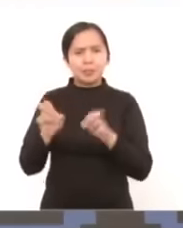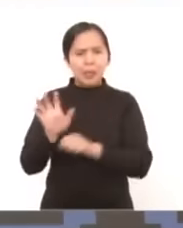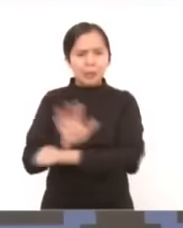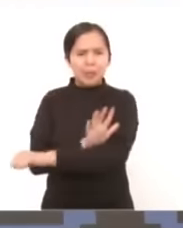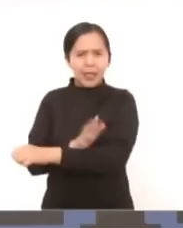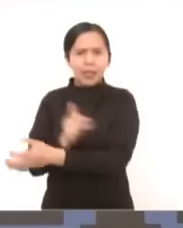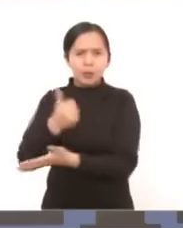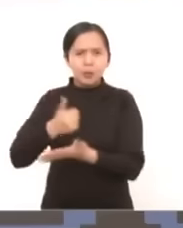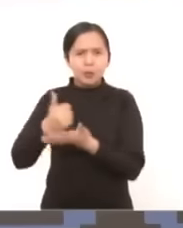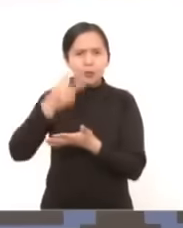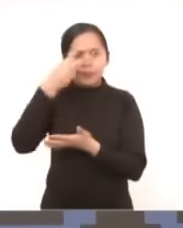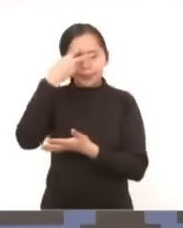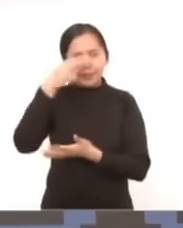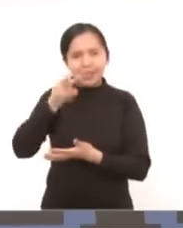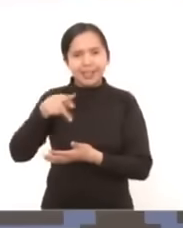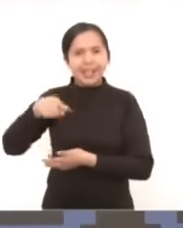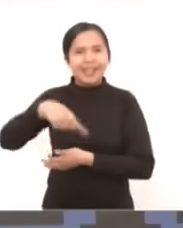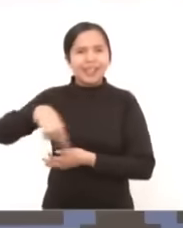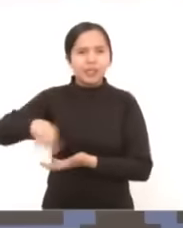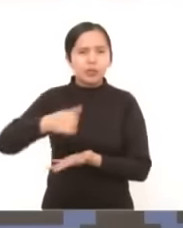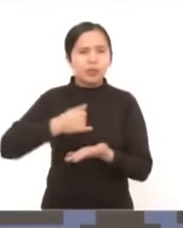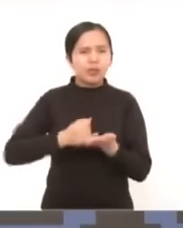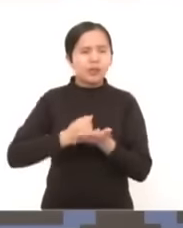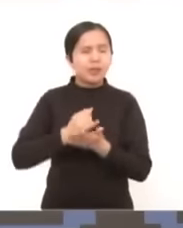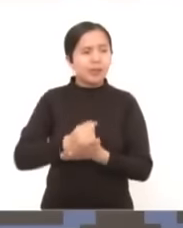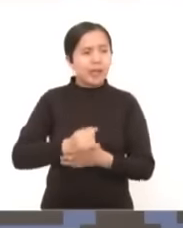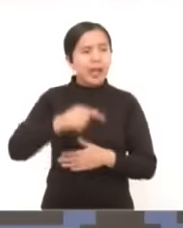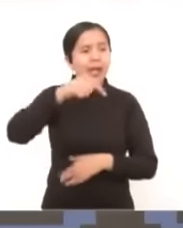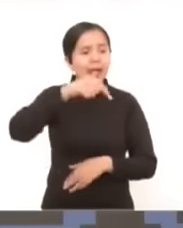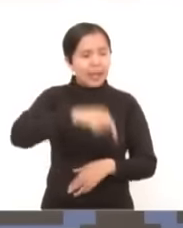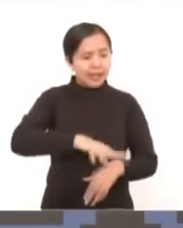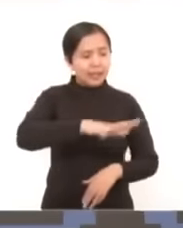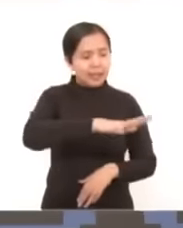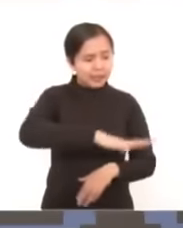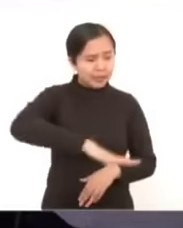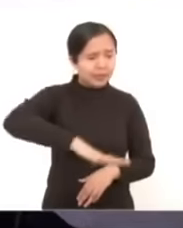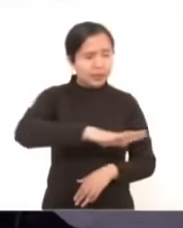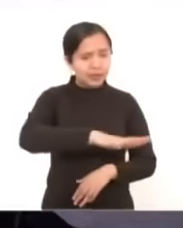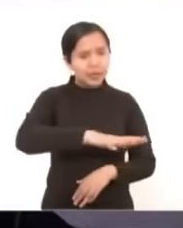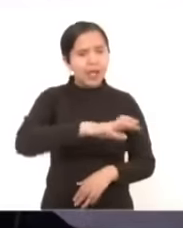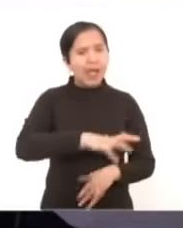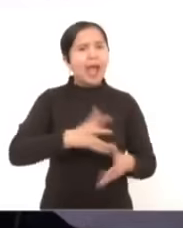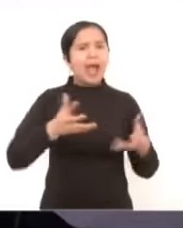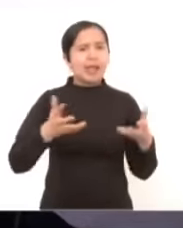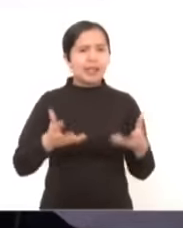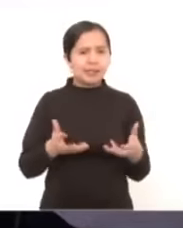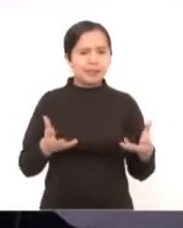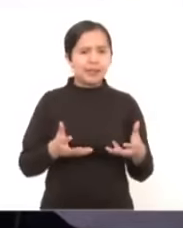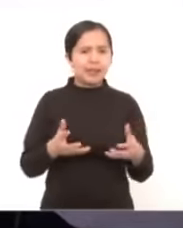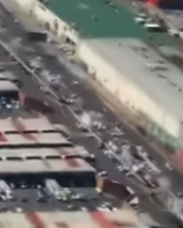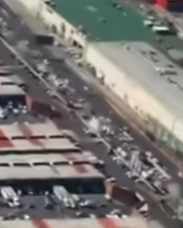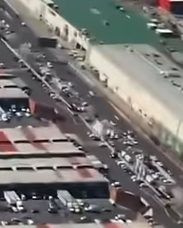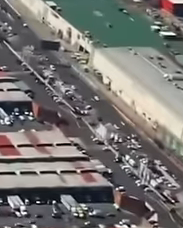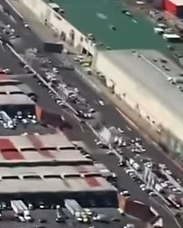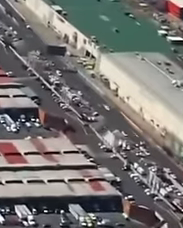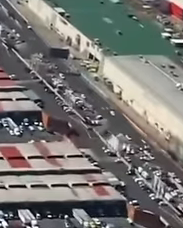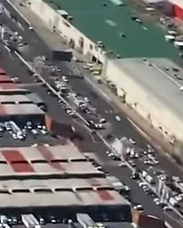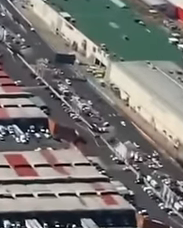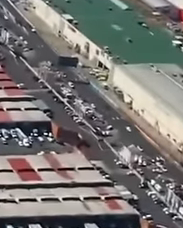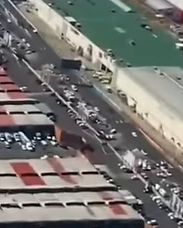y que decidió que aquí se hiciera, en estos techos que albergan a una de las comunidades